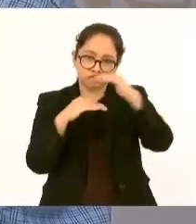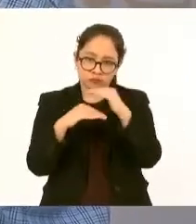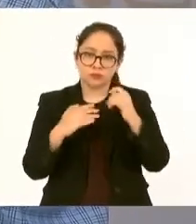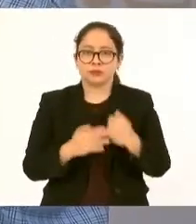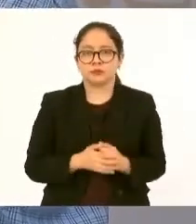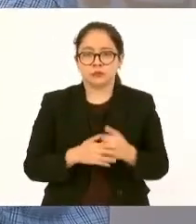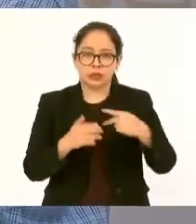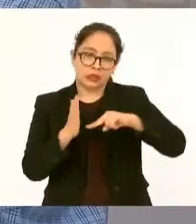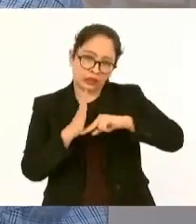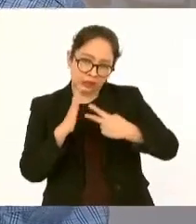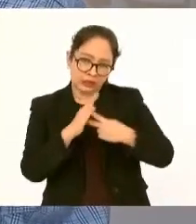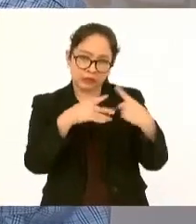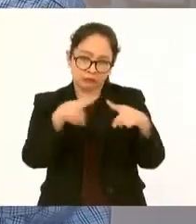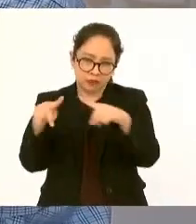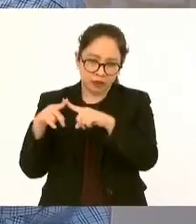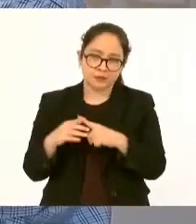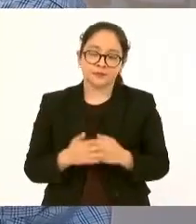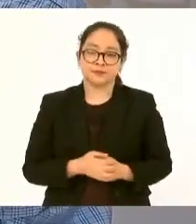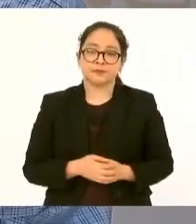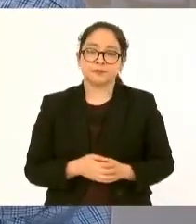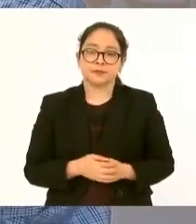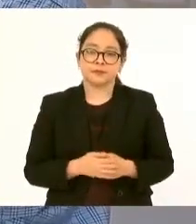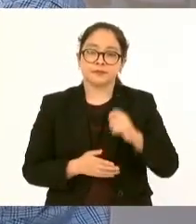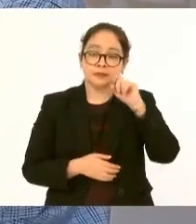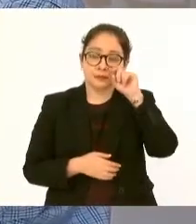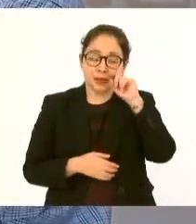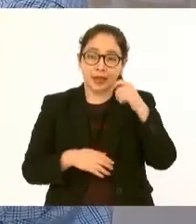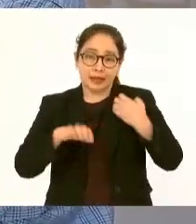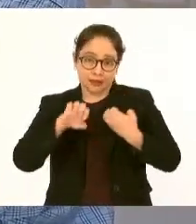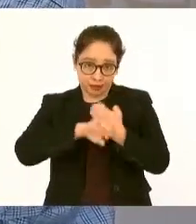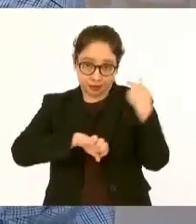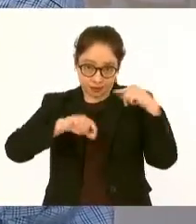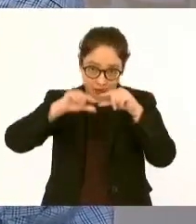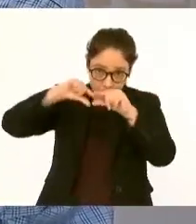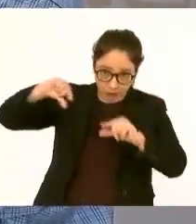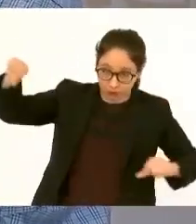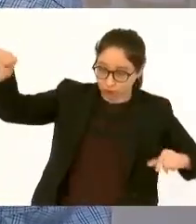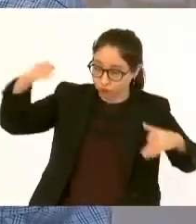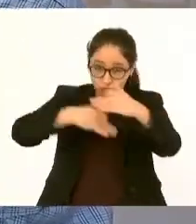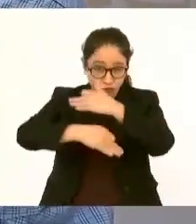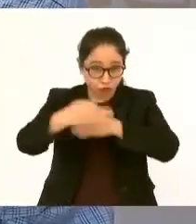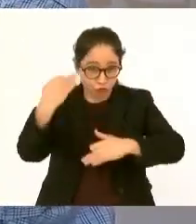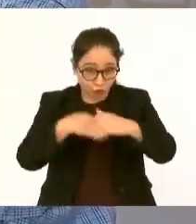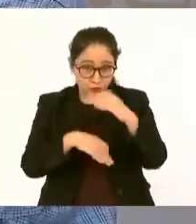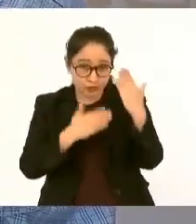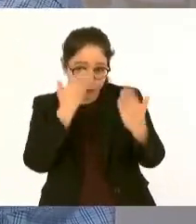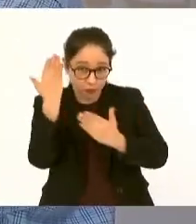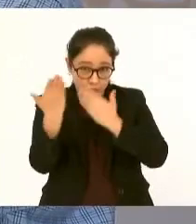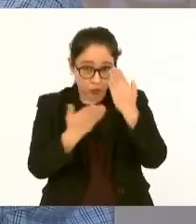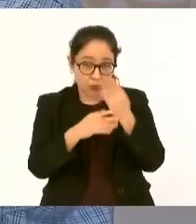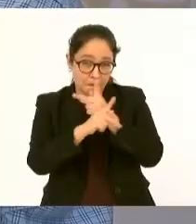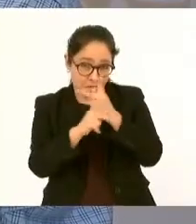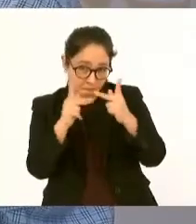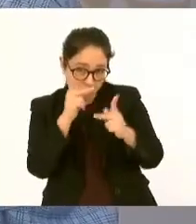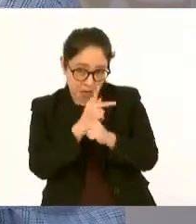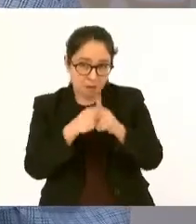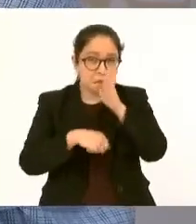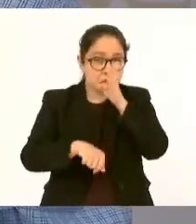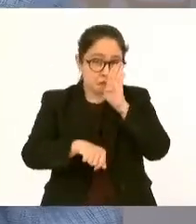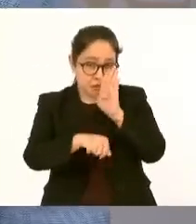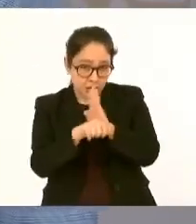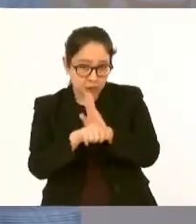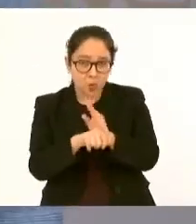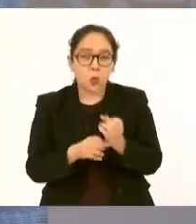todos los estudiantes de nivel medio superior, los que estudian en bachiller que son